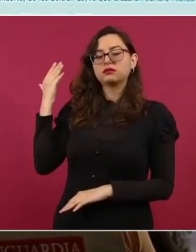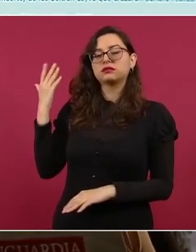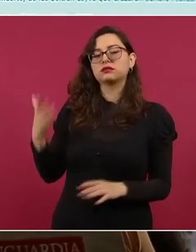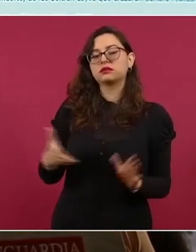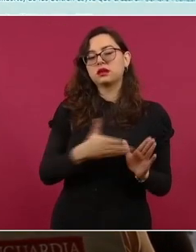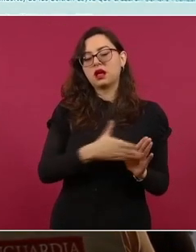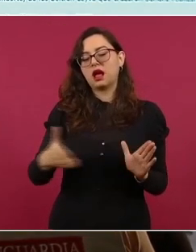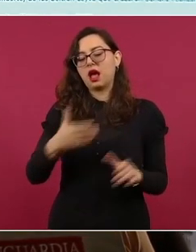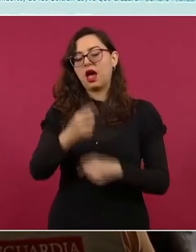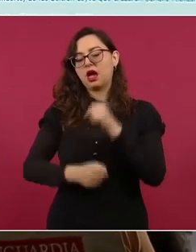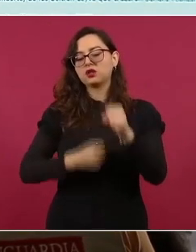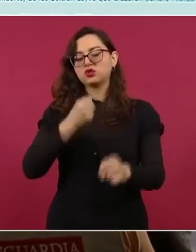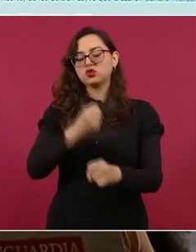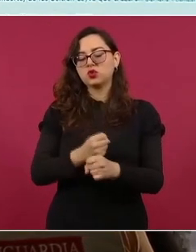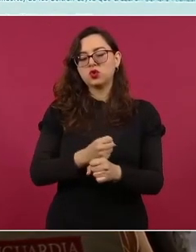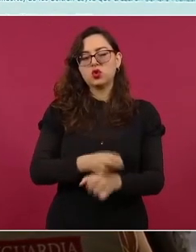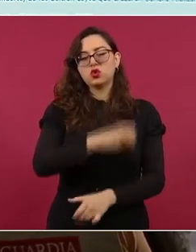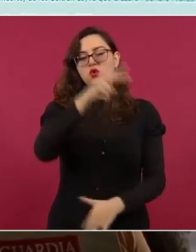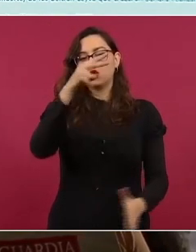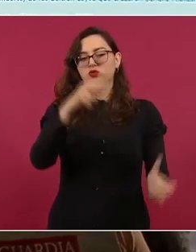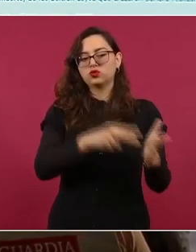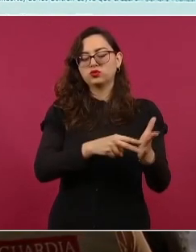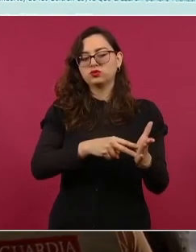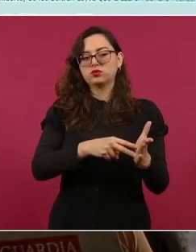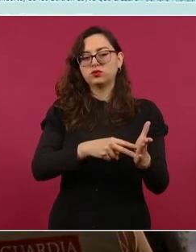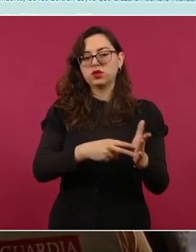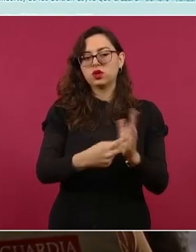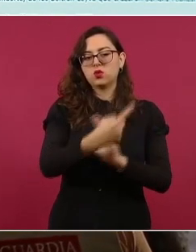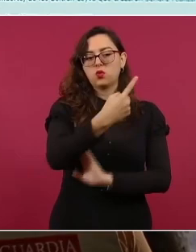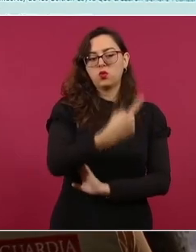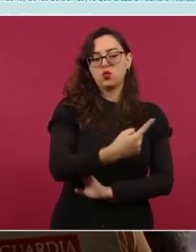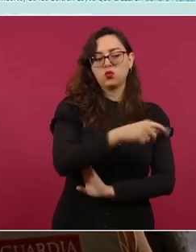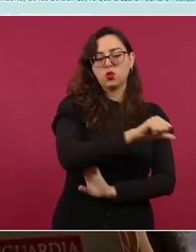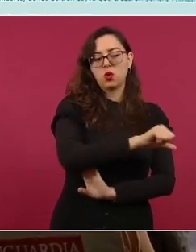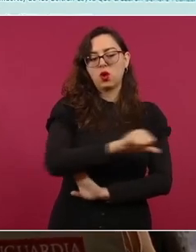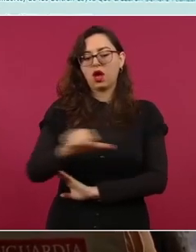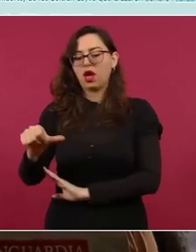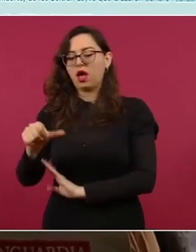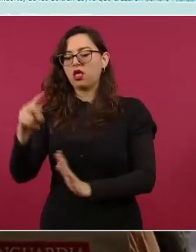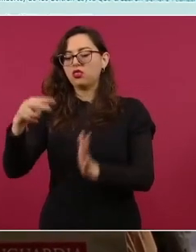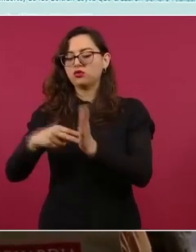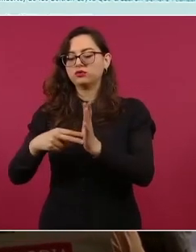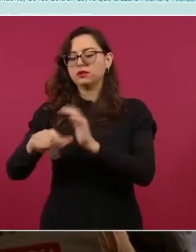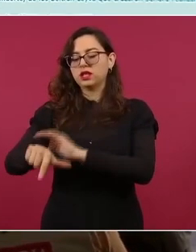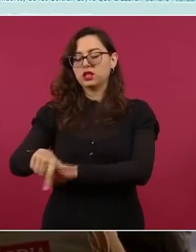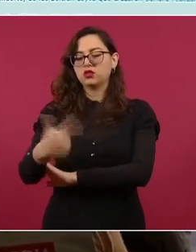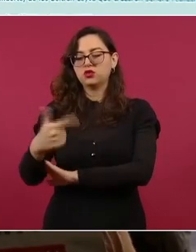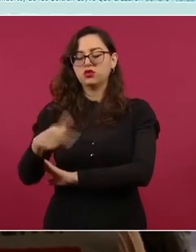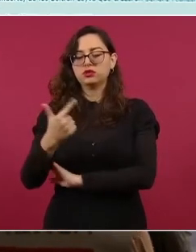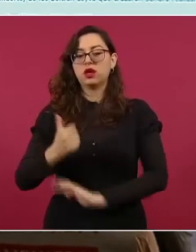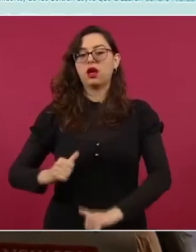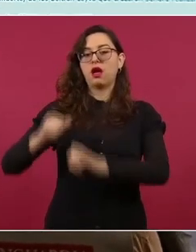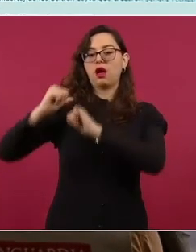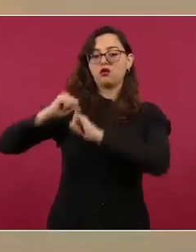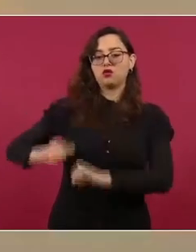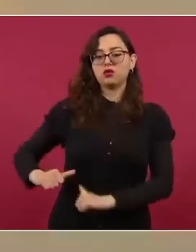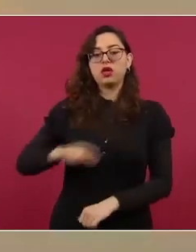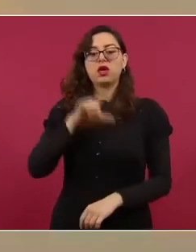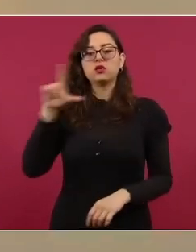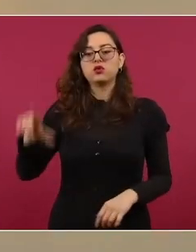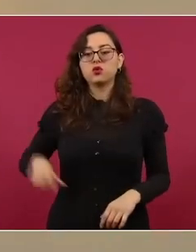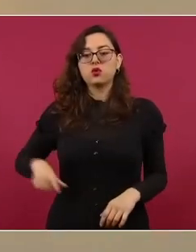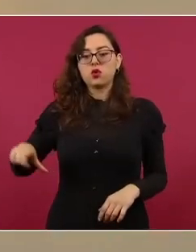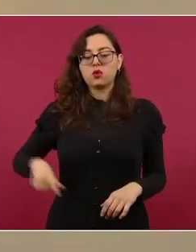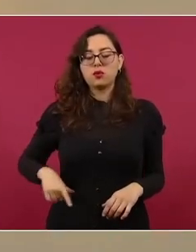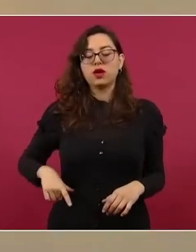los años del 2001 al 2012 y que esto se siguió extendiendo hasta el